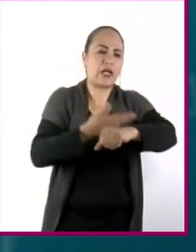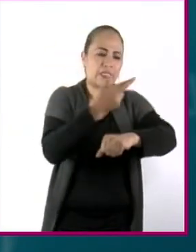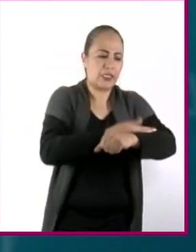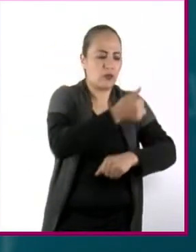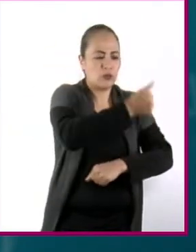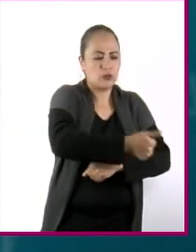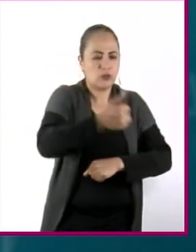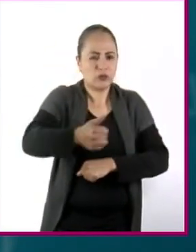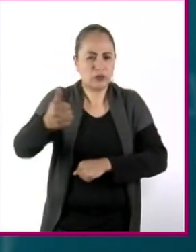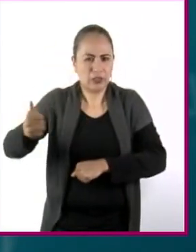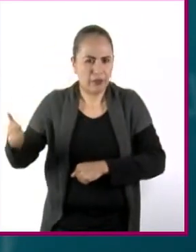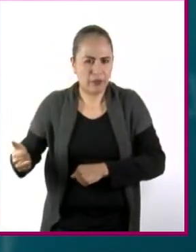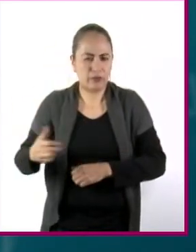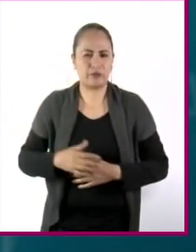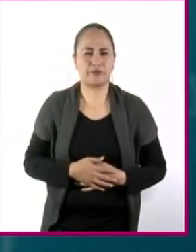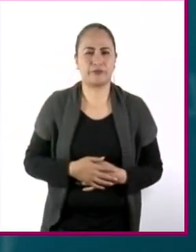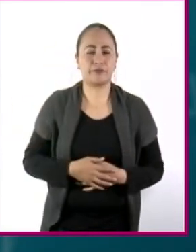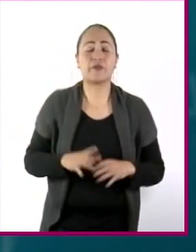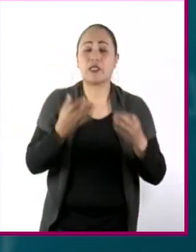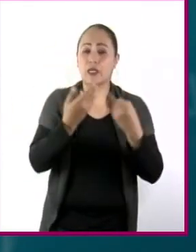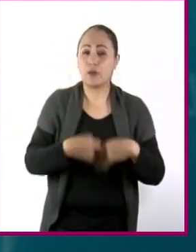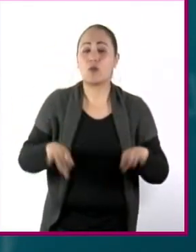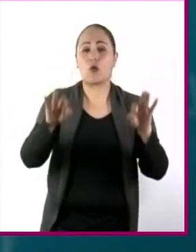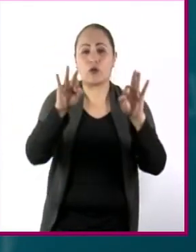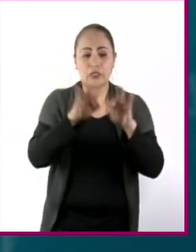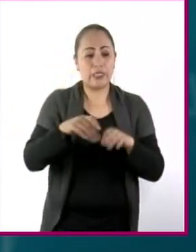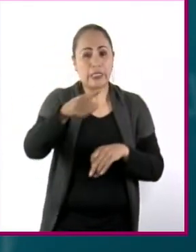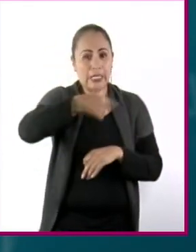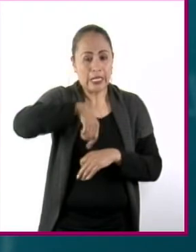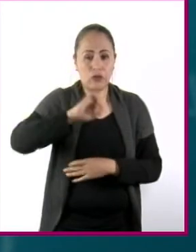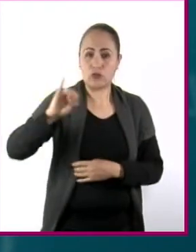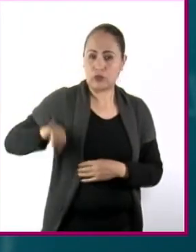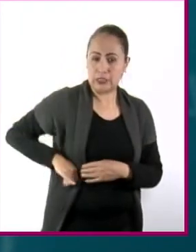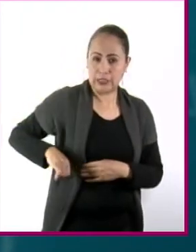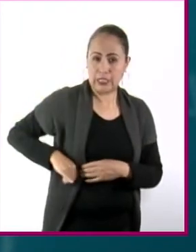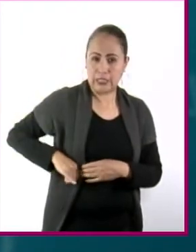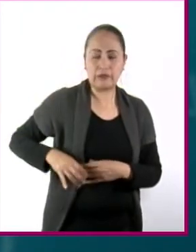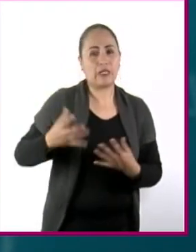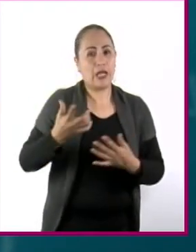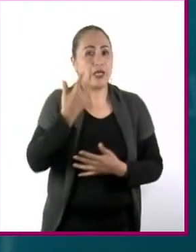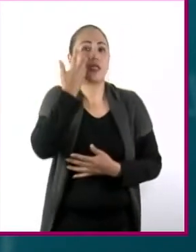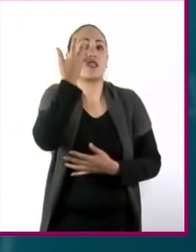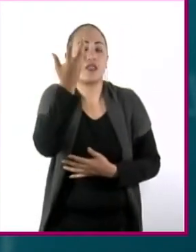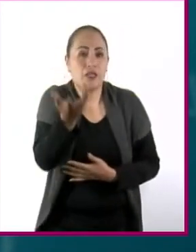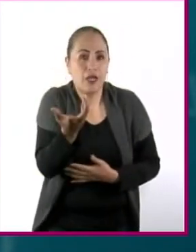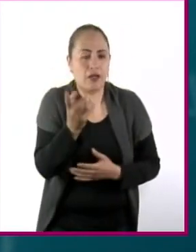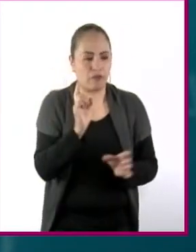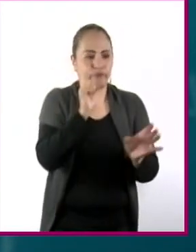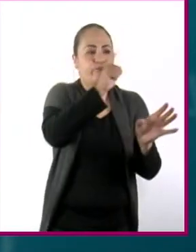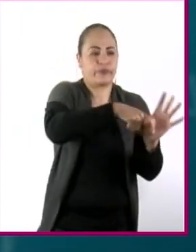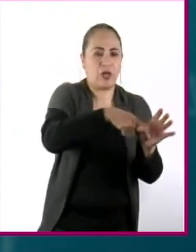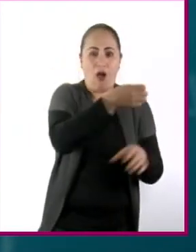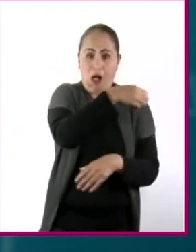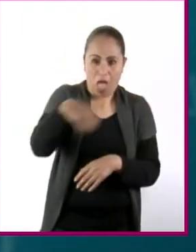contexto. Es importante que quienes se involucran lo hagan de manera voluntaria y no obligatoria. Así como que tengan claro